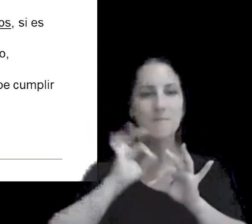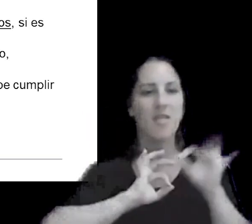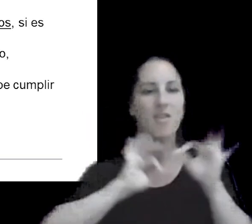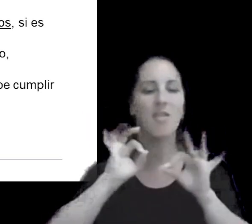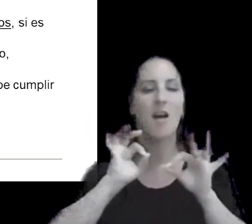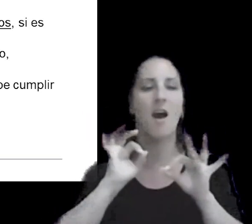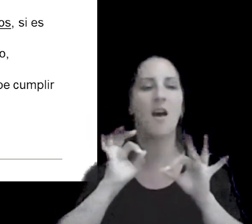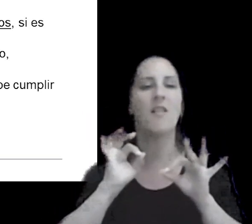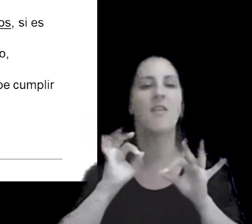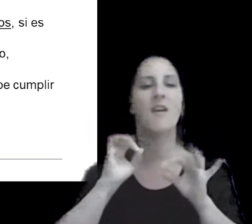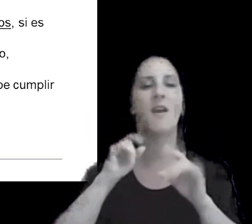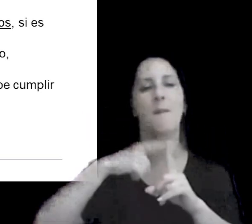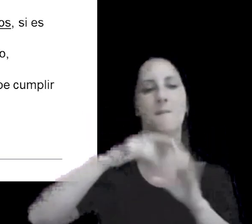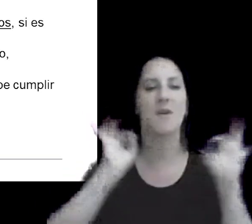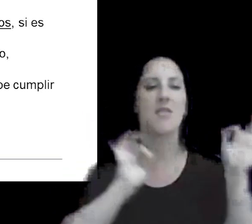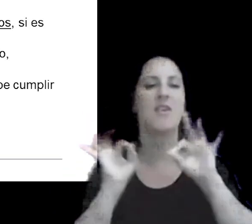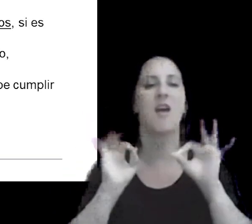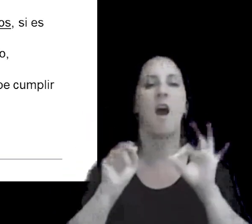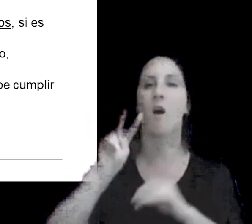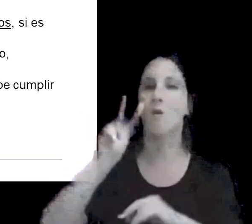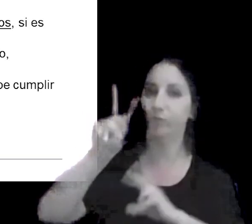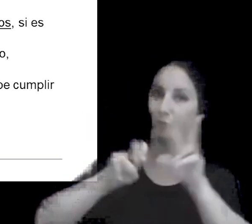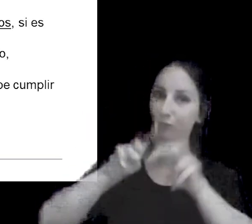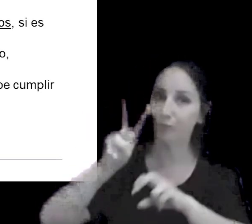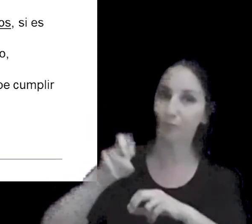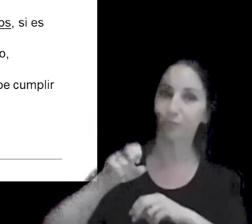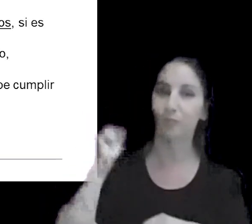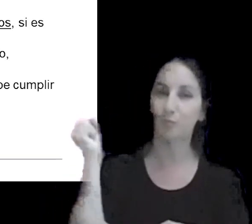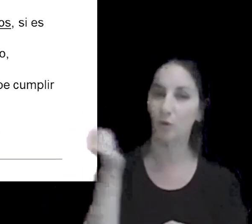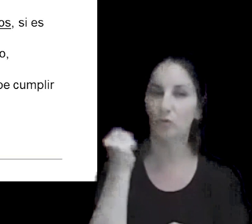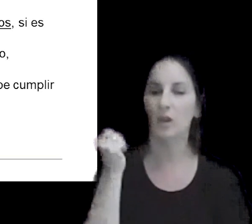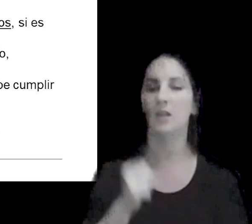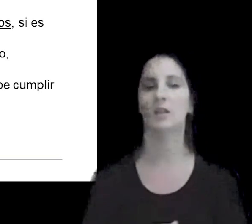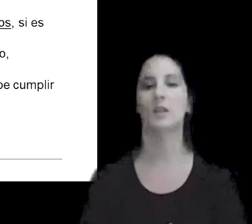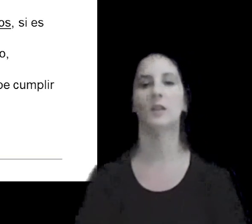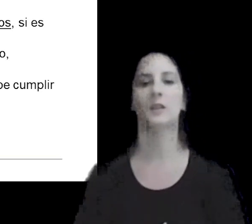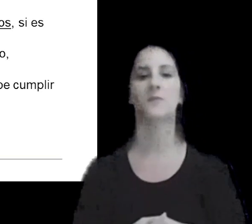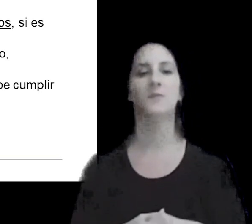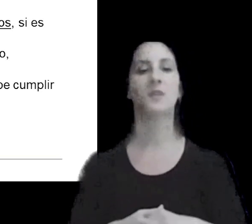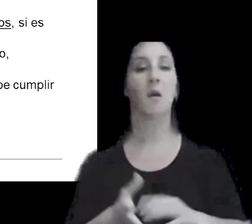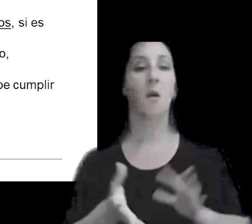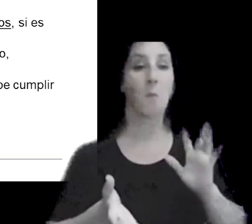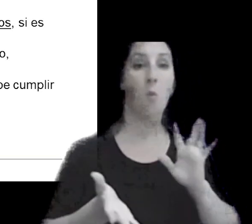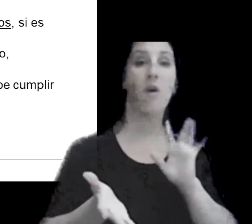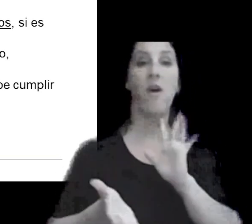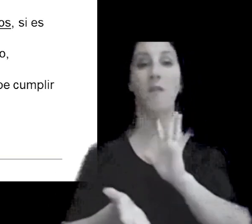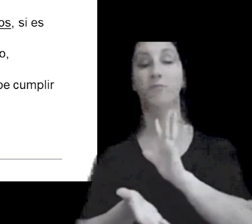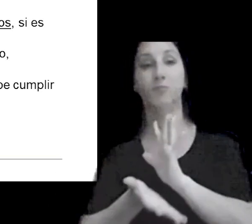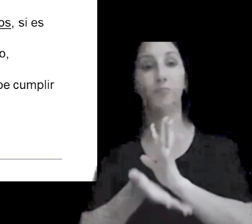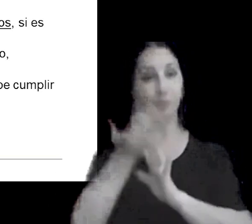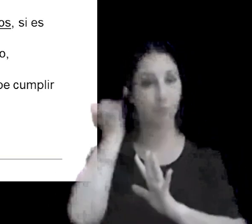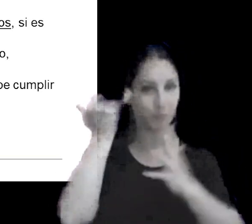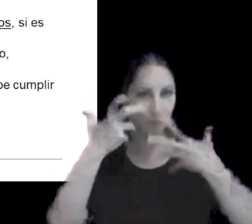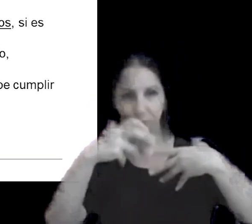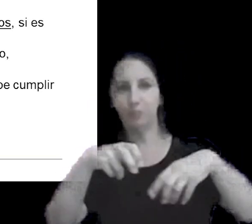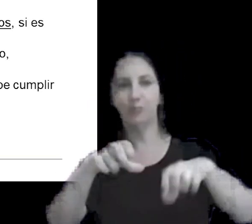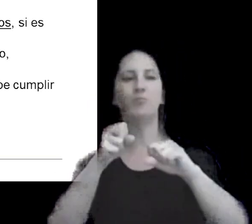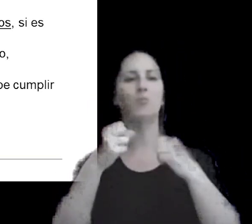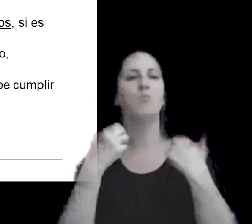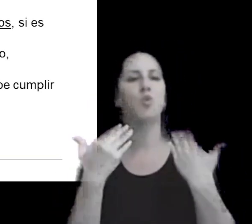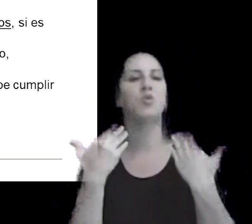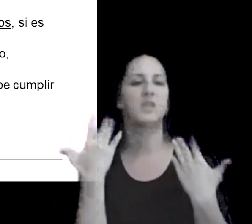medida de rentabilidad relevante la identificación la búsqueda de identificación de posibles